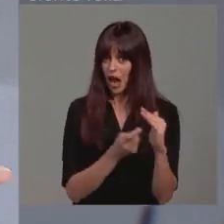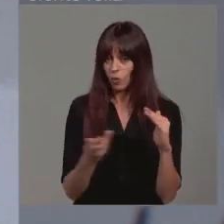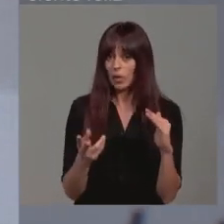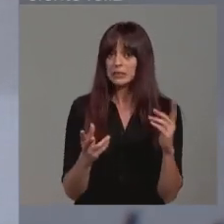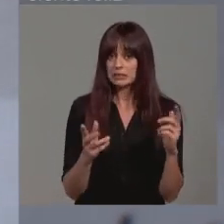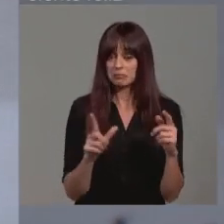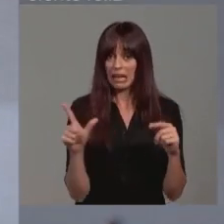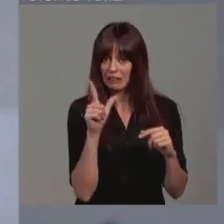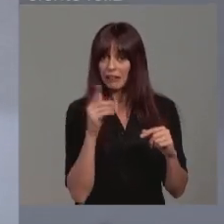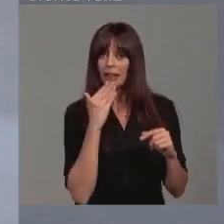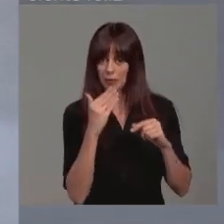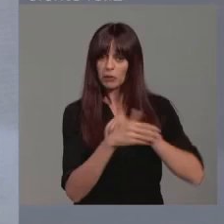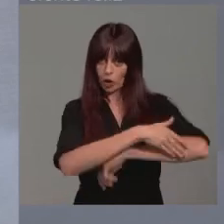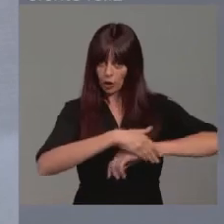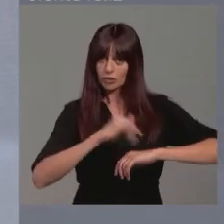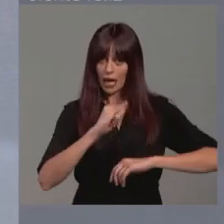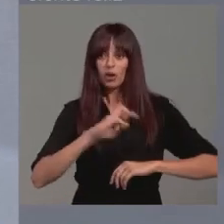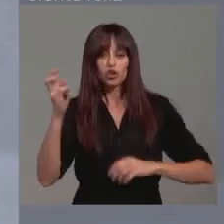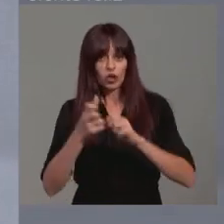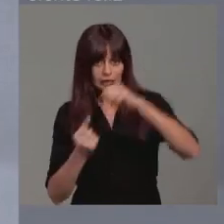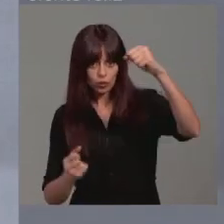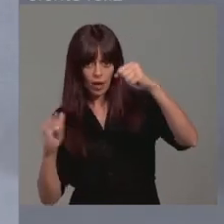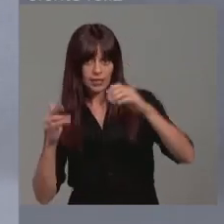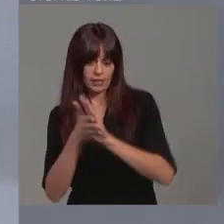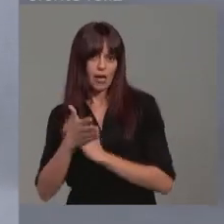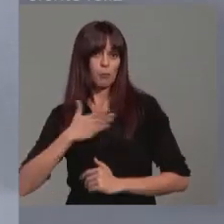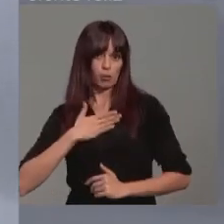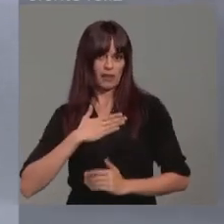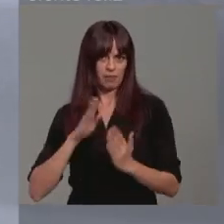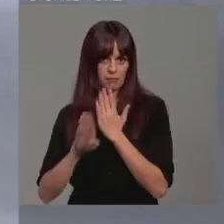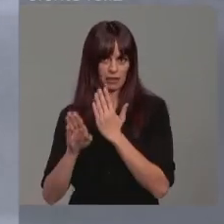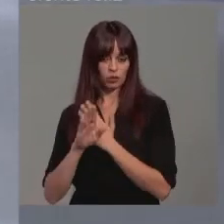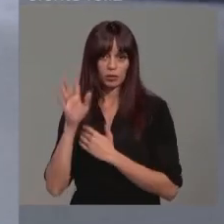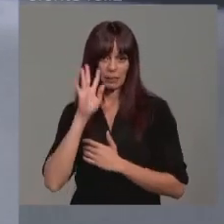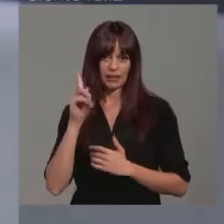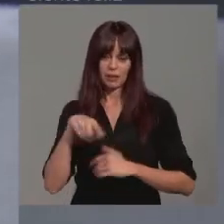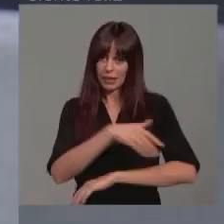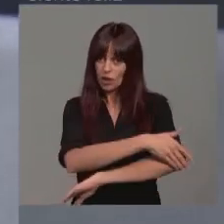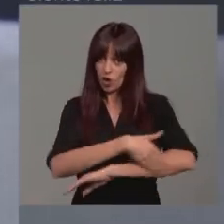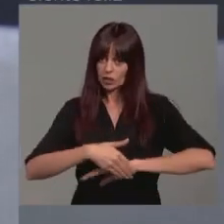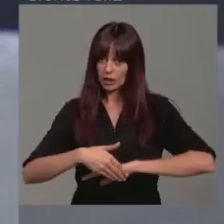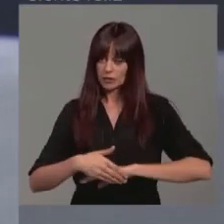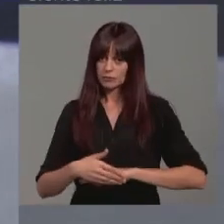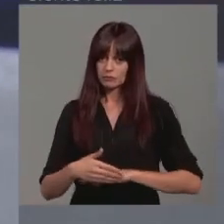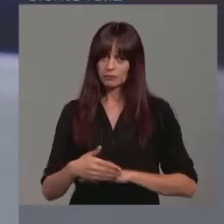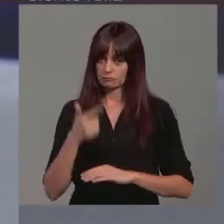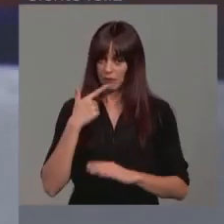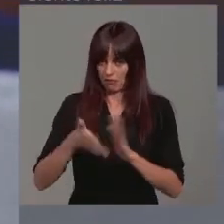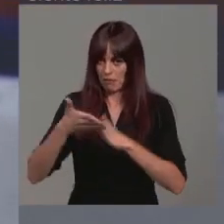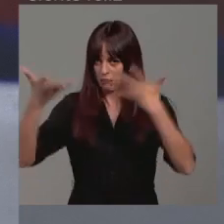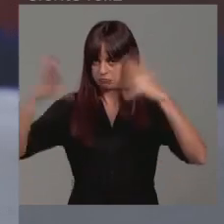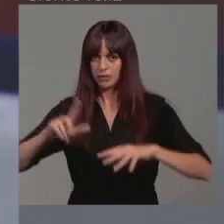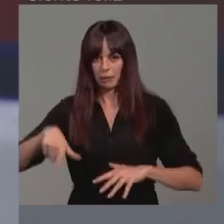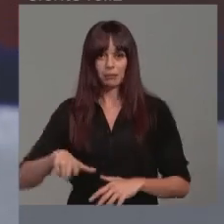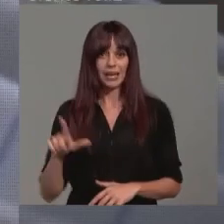licencia de costas, hay otras que tienen escritura, que es propiedad de los vecinos y parece ser que Demarcación de Costas también las va a derribar. O tienen